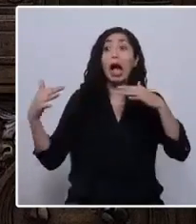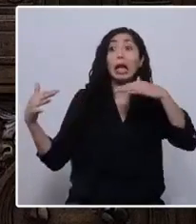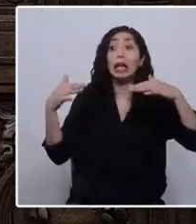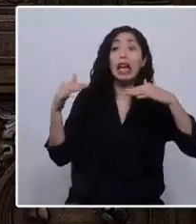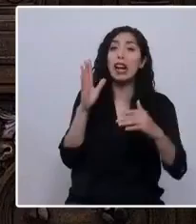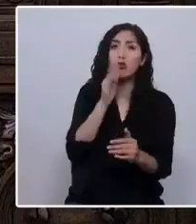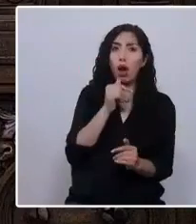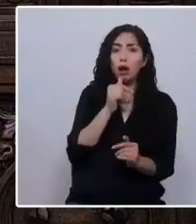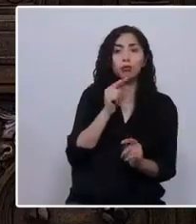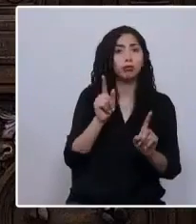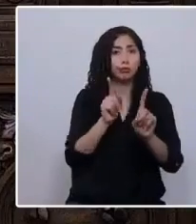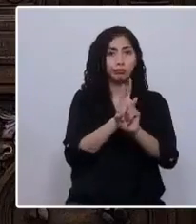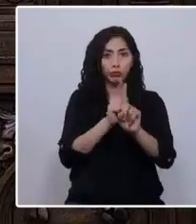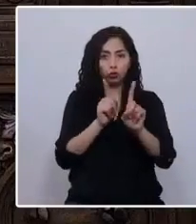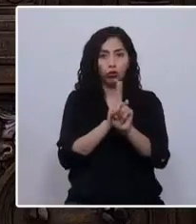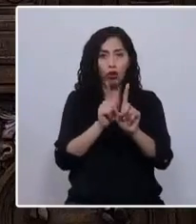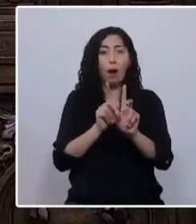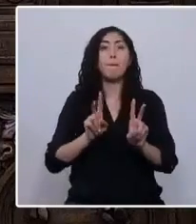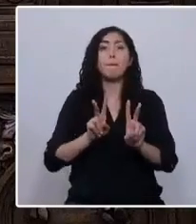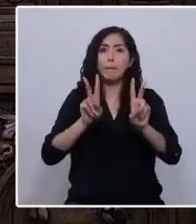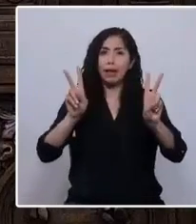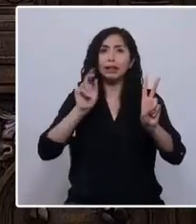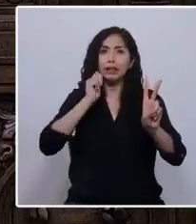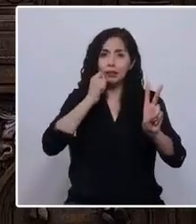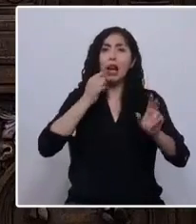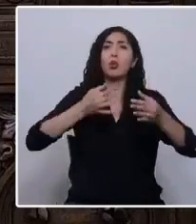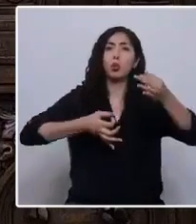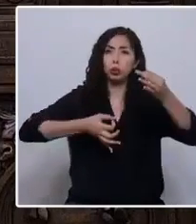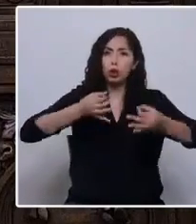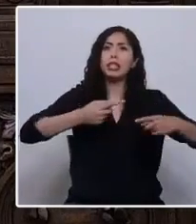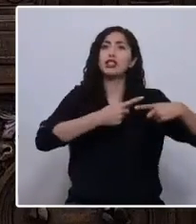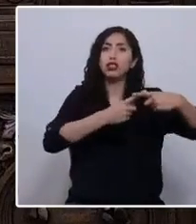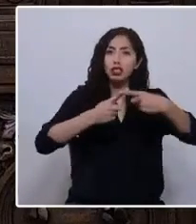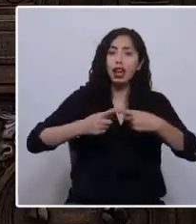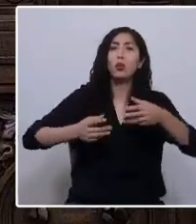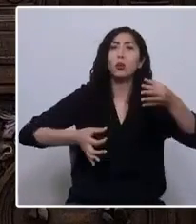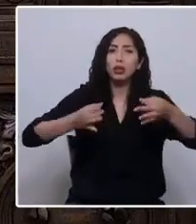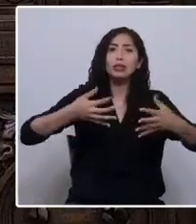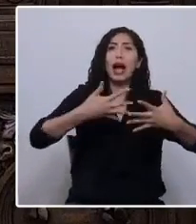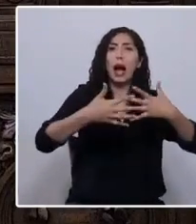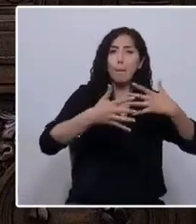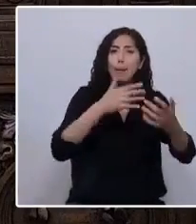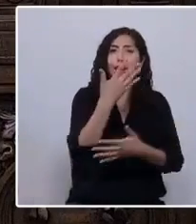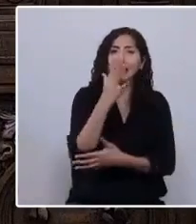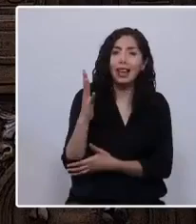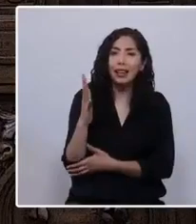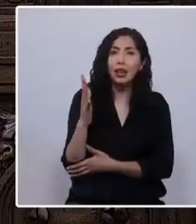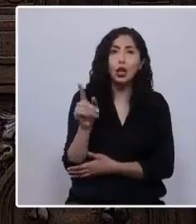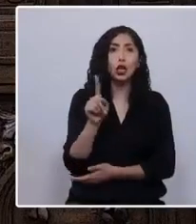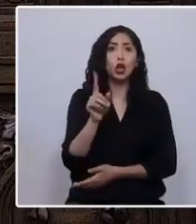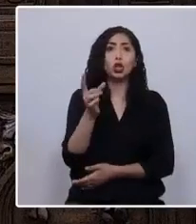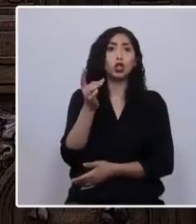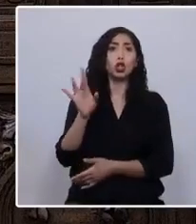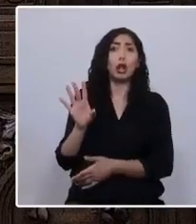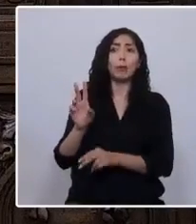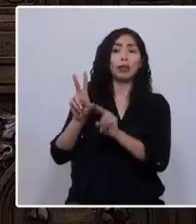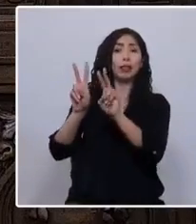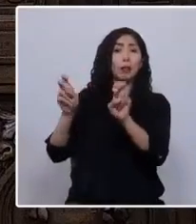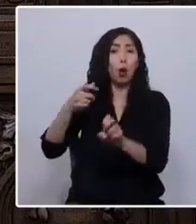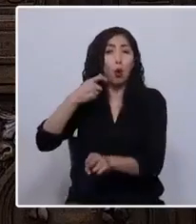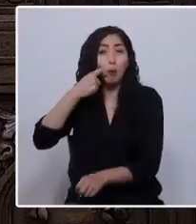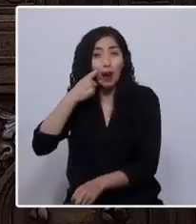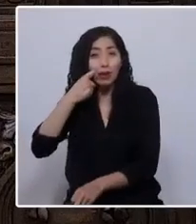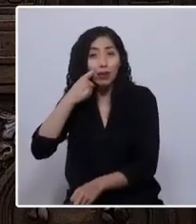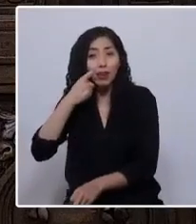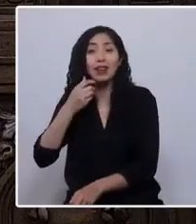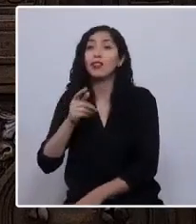sino que es presencia de justicia social y ambiental. No es sólo abolir los regímenes inhumanos, sino establecer los derechos humanos